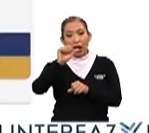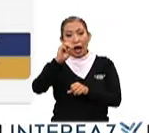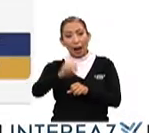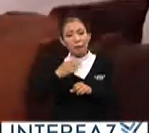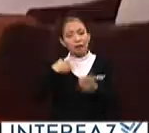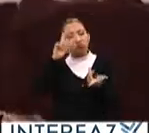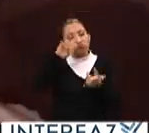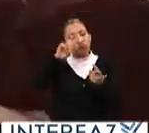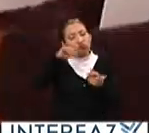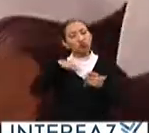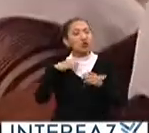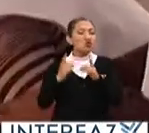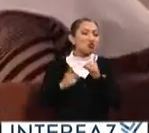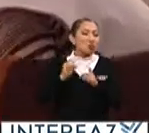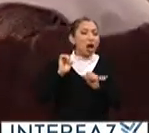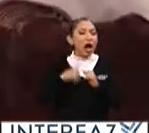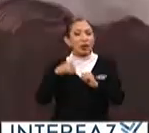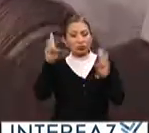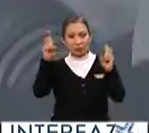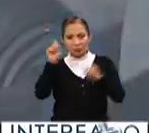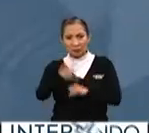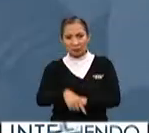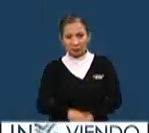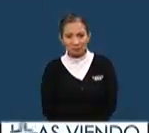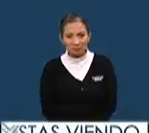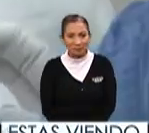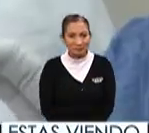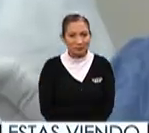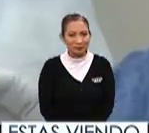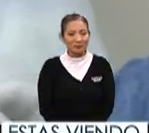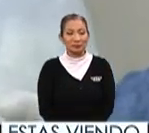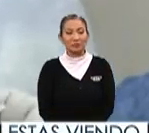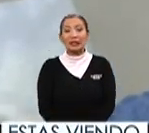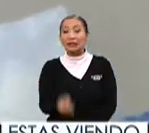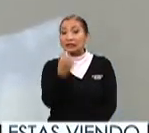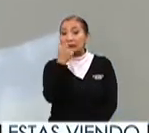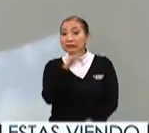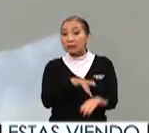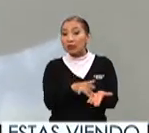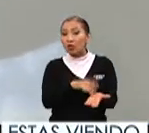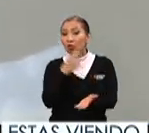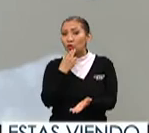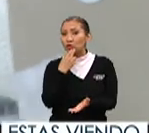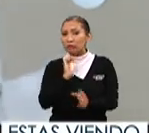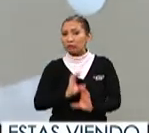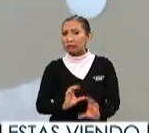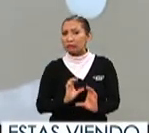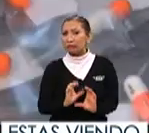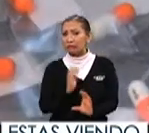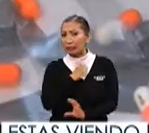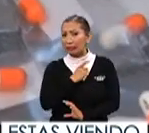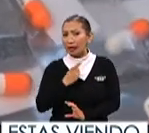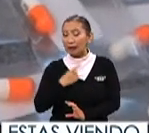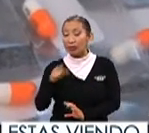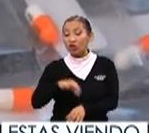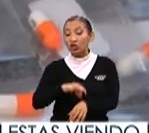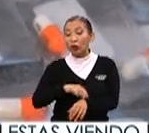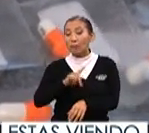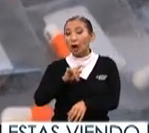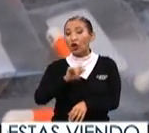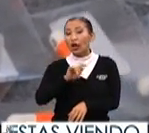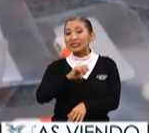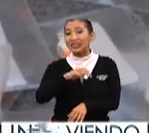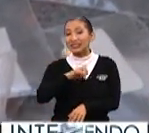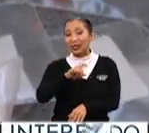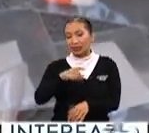resolverán todas nuestras dudas sobre este tema. Los antibióticos y su uso deben ser racionados y el doctor Paulo